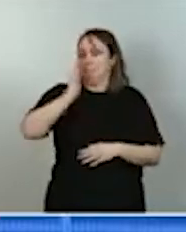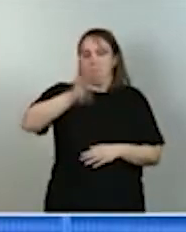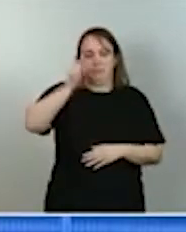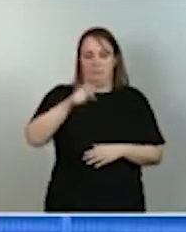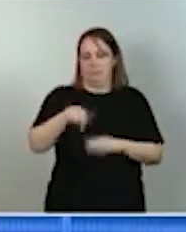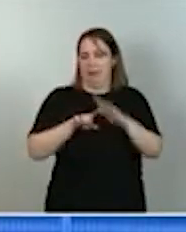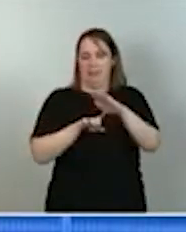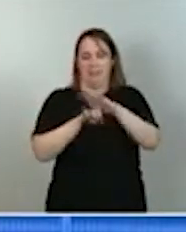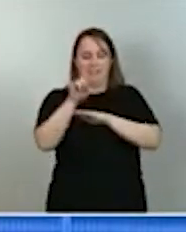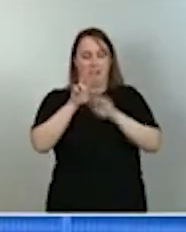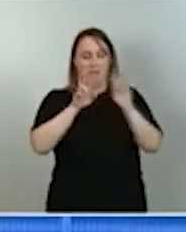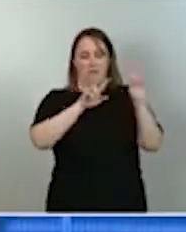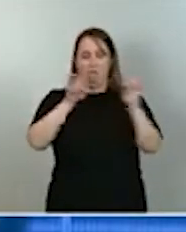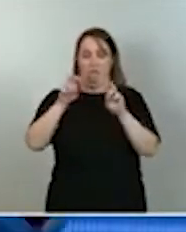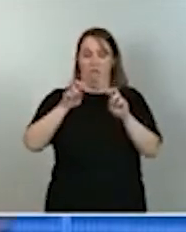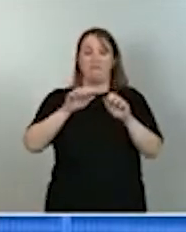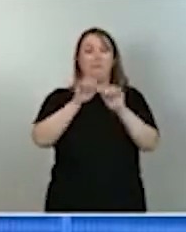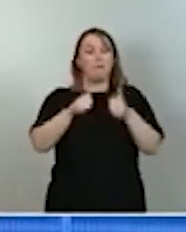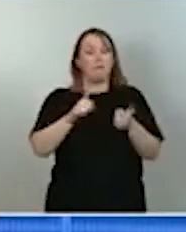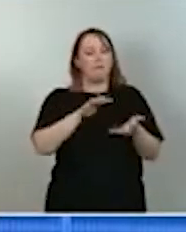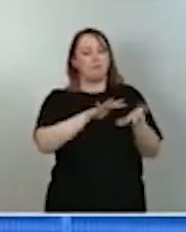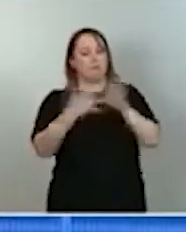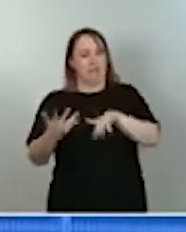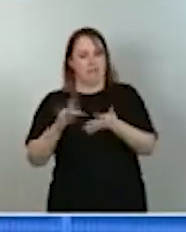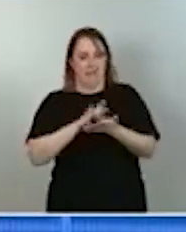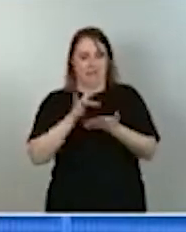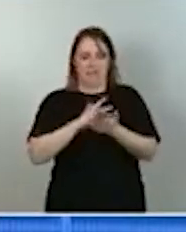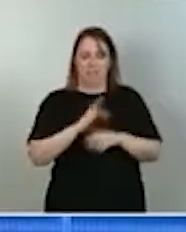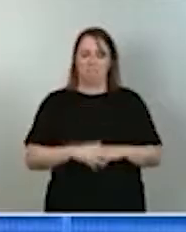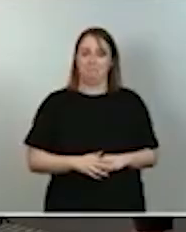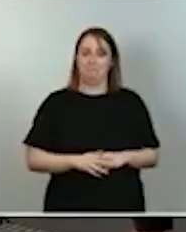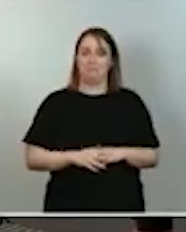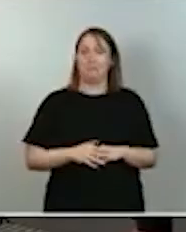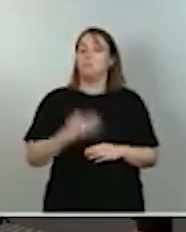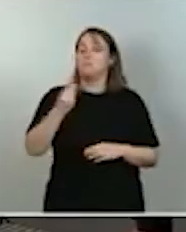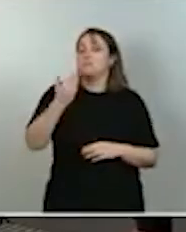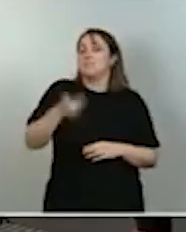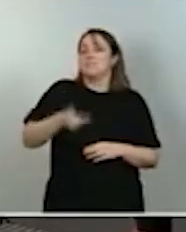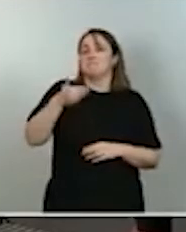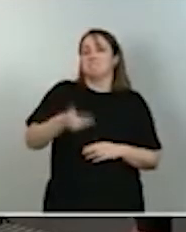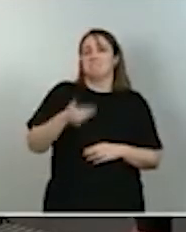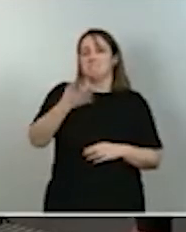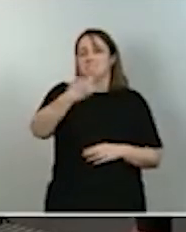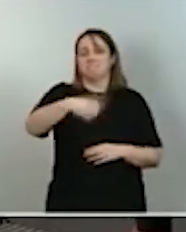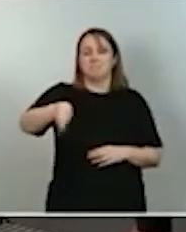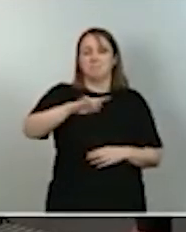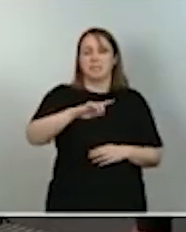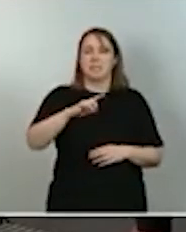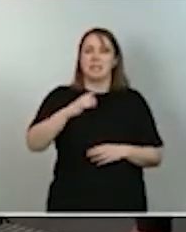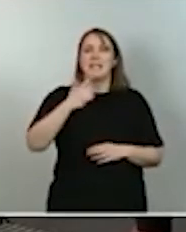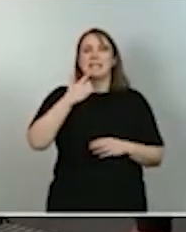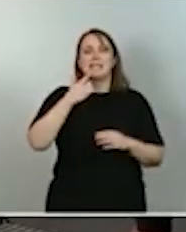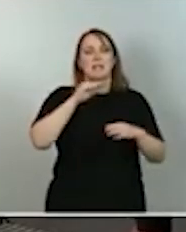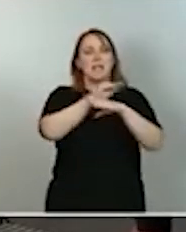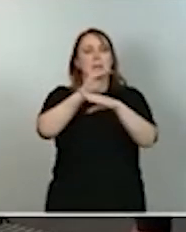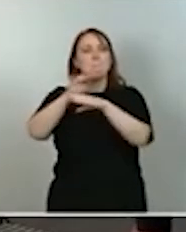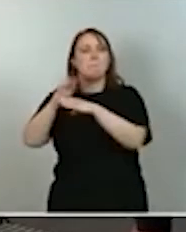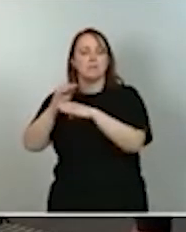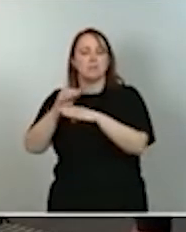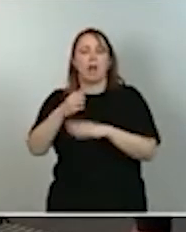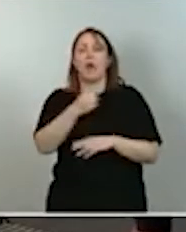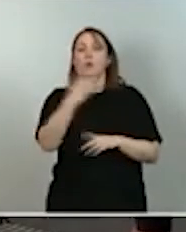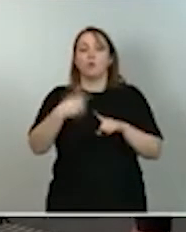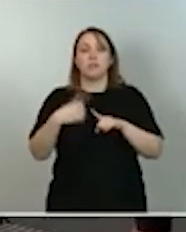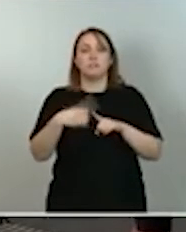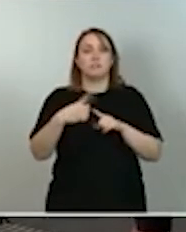formas de relación laboral. Lo digo porque muchas veces la importancia de las inversiones nos hace dejar en un segundo plano algo que es igual de importante,